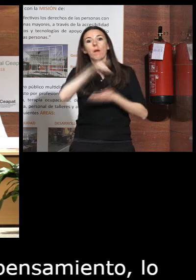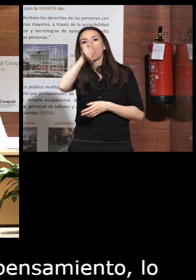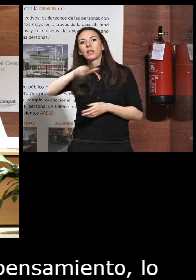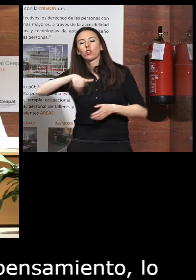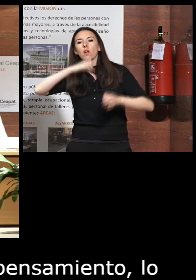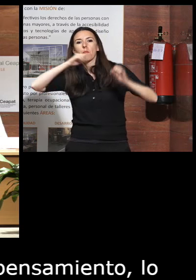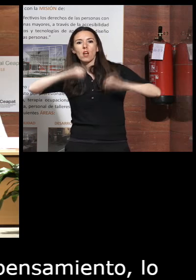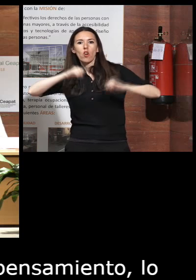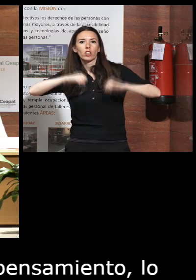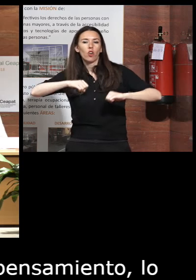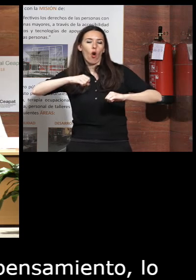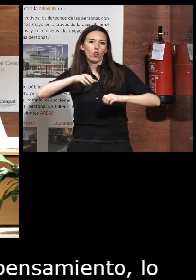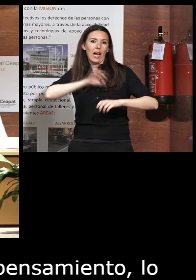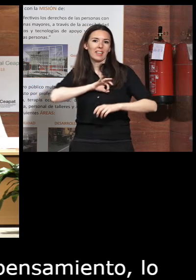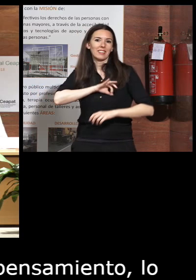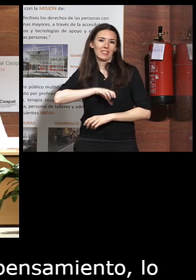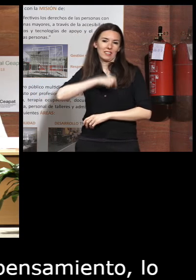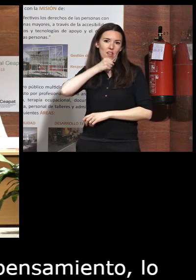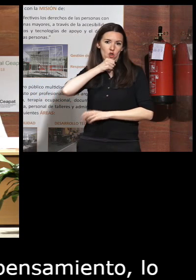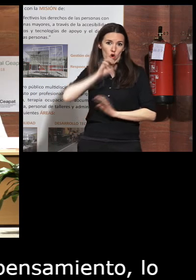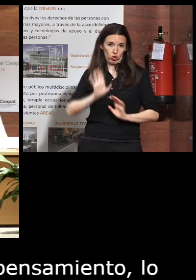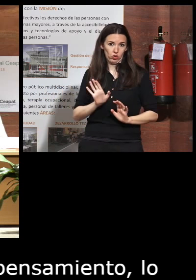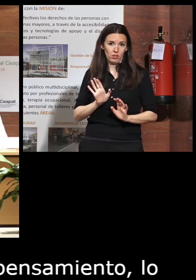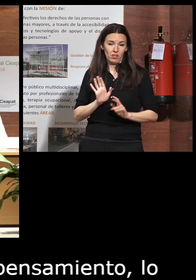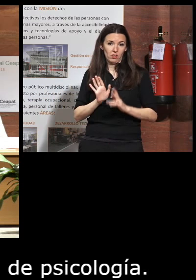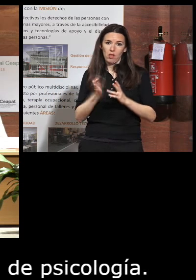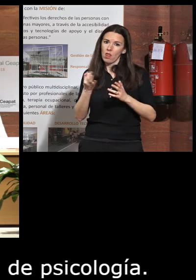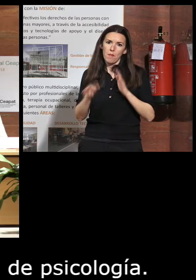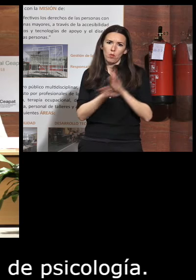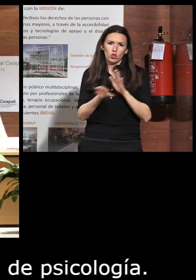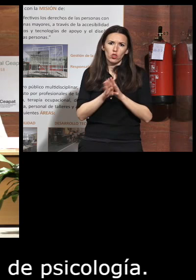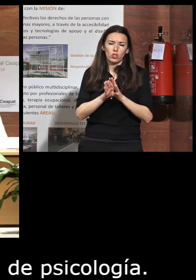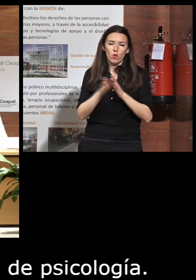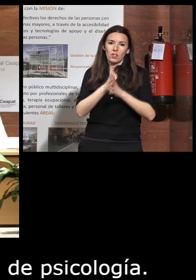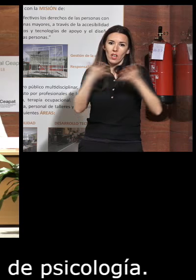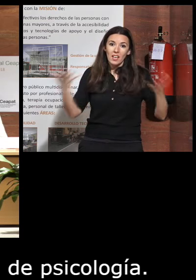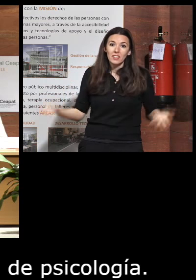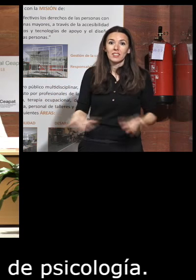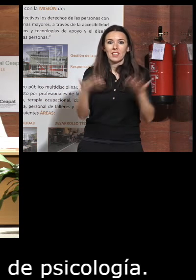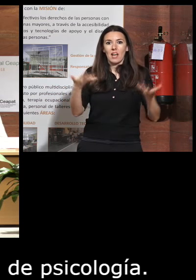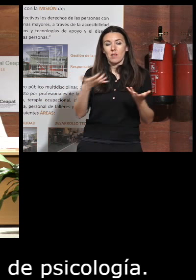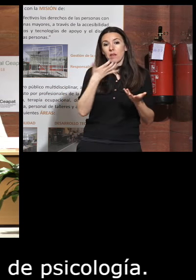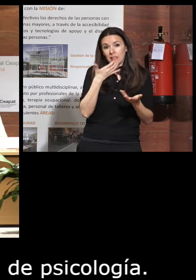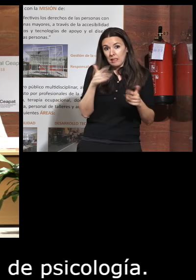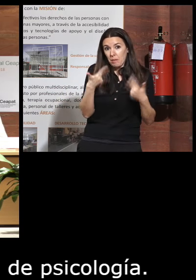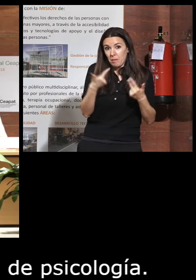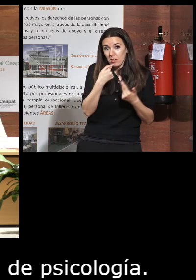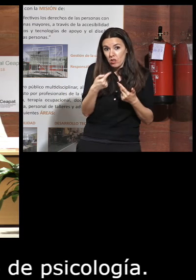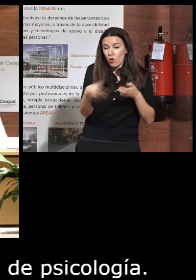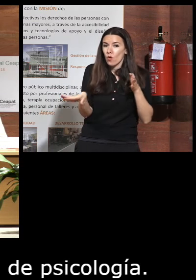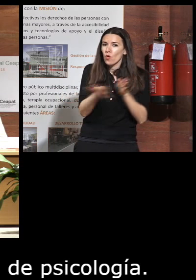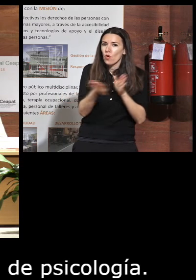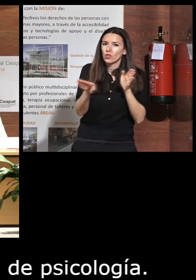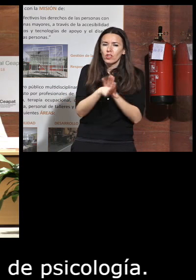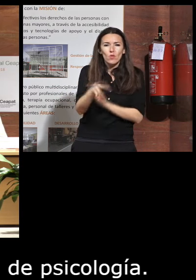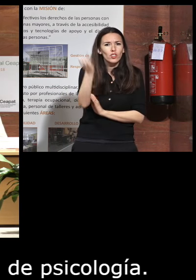incluso de señores y creo que tenemos que seguir por esa línea y te animo si me permites que te lo diga a que continúes en tus